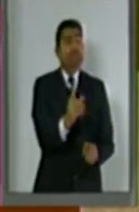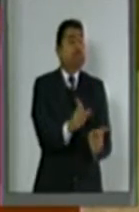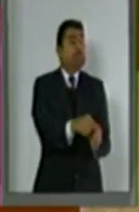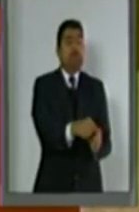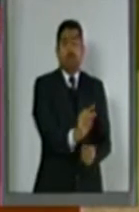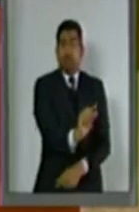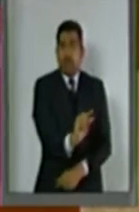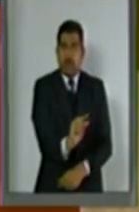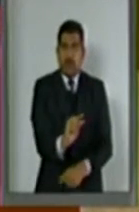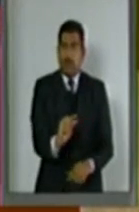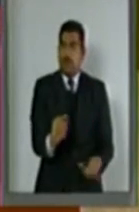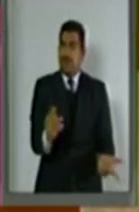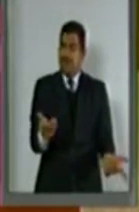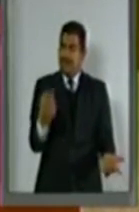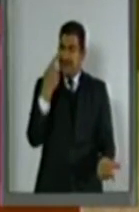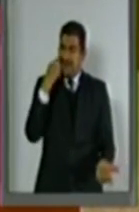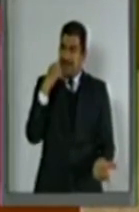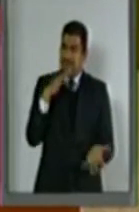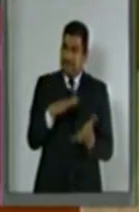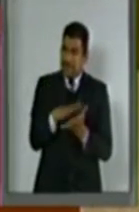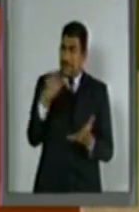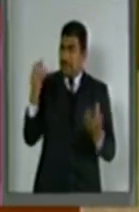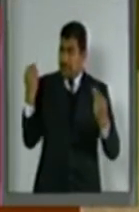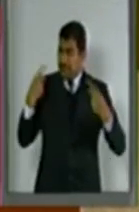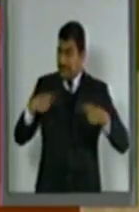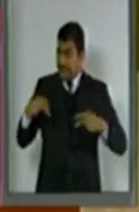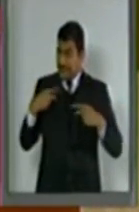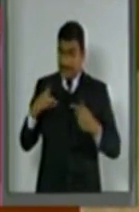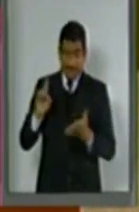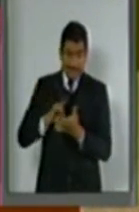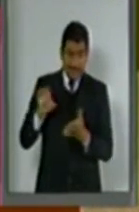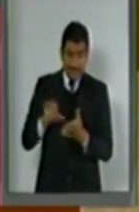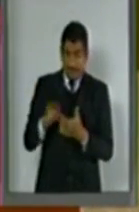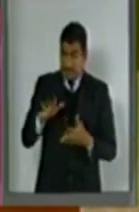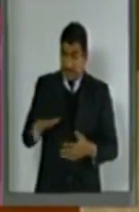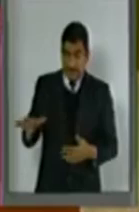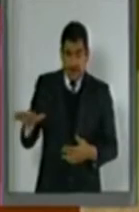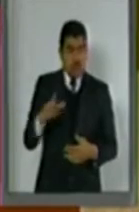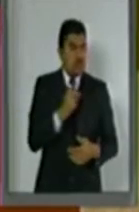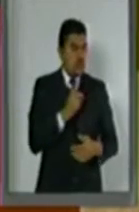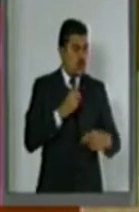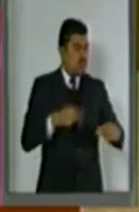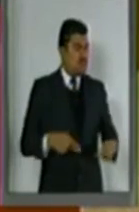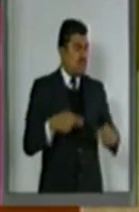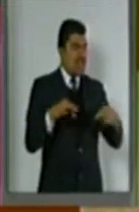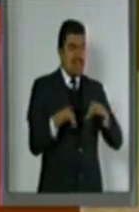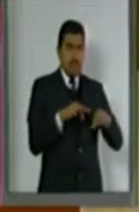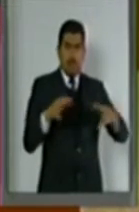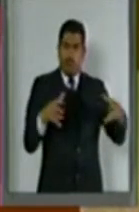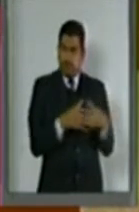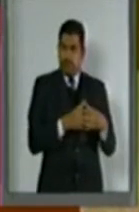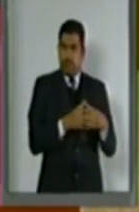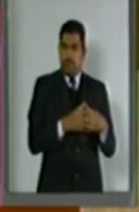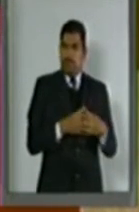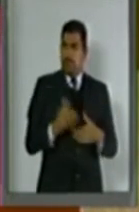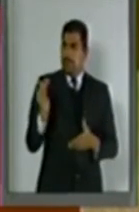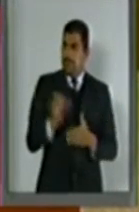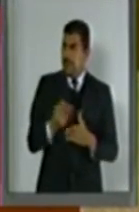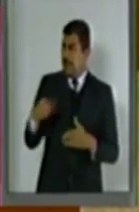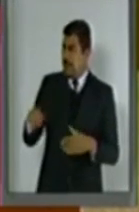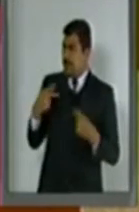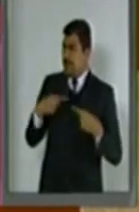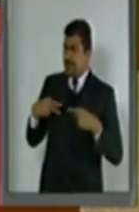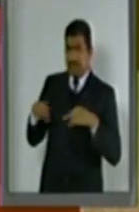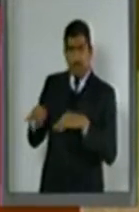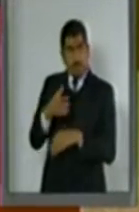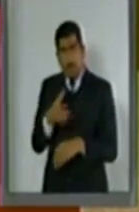Como destacan los datos, existen más trabajadores con discapacidad que se autoemplean. Y menos como empleados u obreros lo que